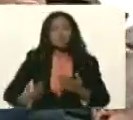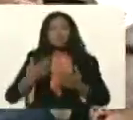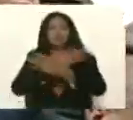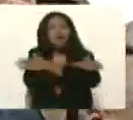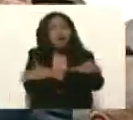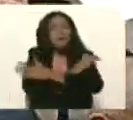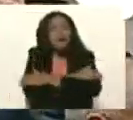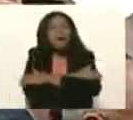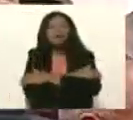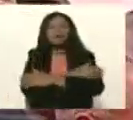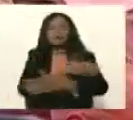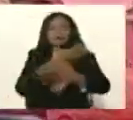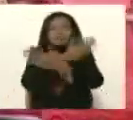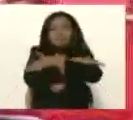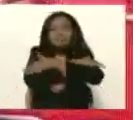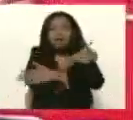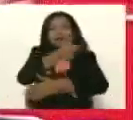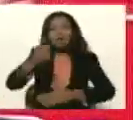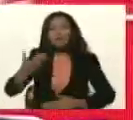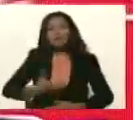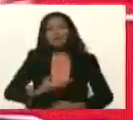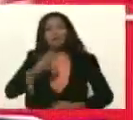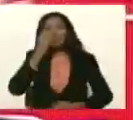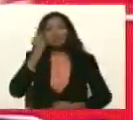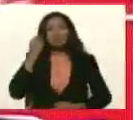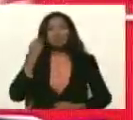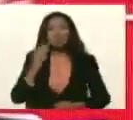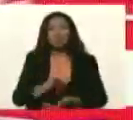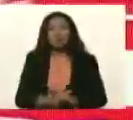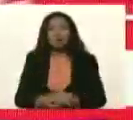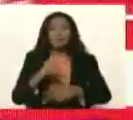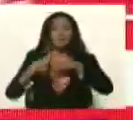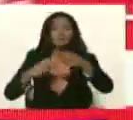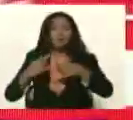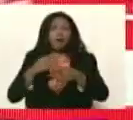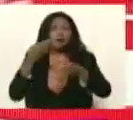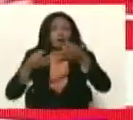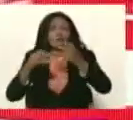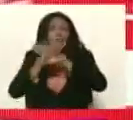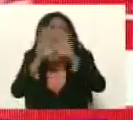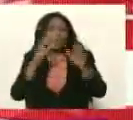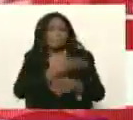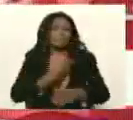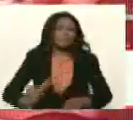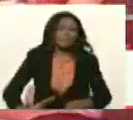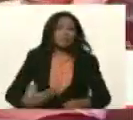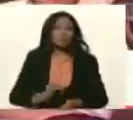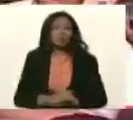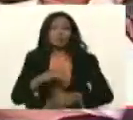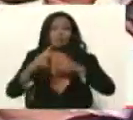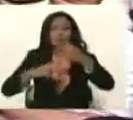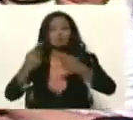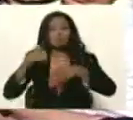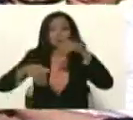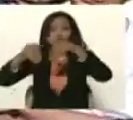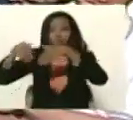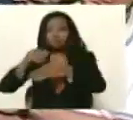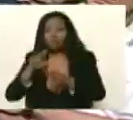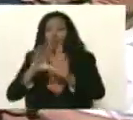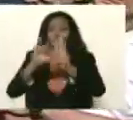abrazo de felicitación a nuestros alcaldes y alcaldesas fue producto justamente, presidente del proceso electoral